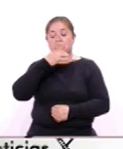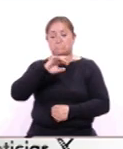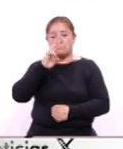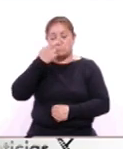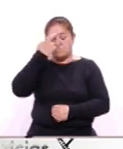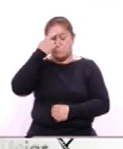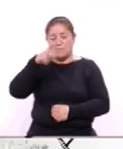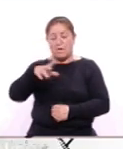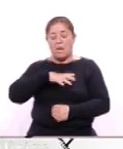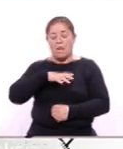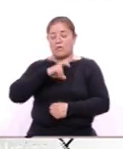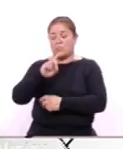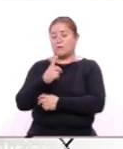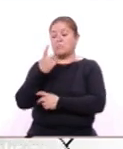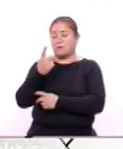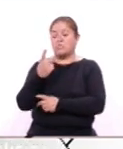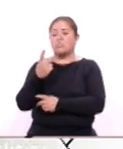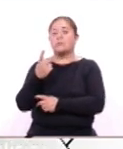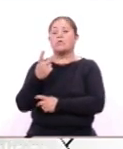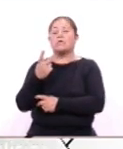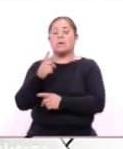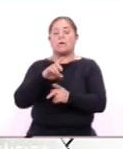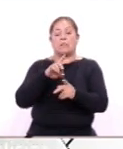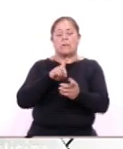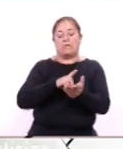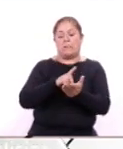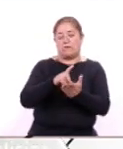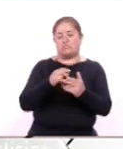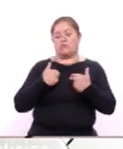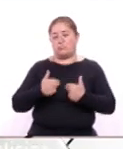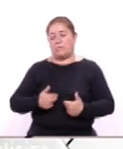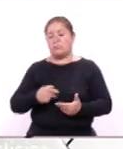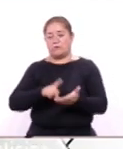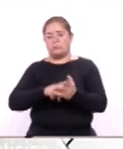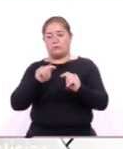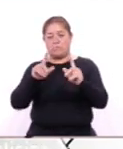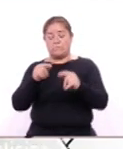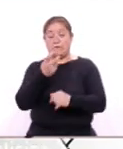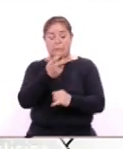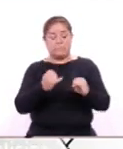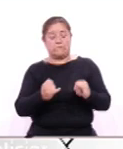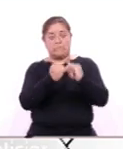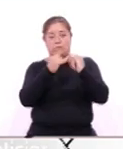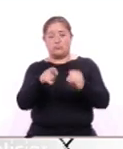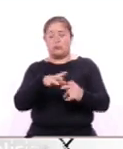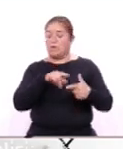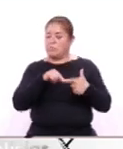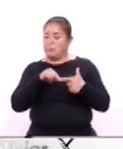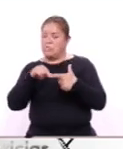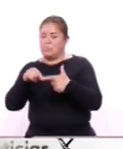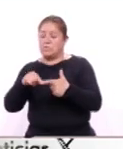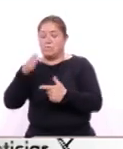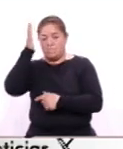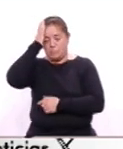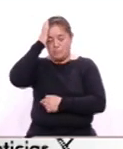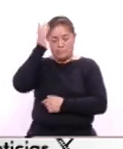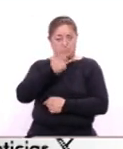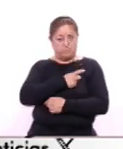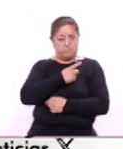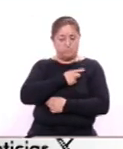Estatal de Derechos Humanos en Tlaxcala una institución que se ha guiado por los principios de autonomía